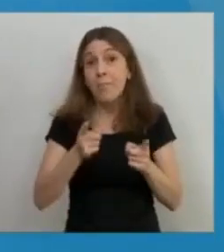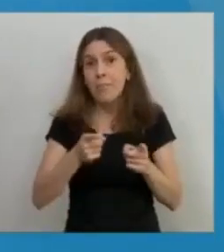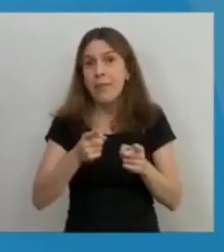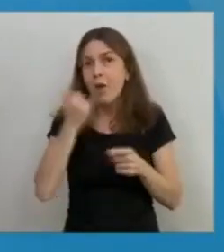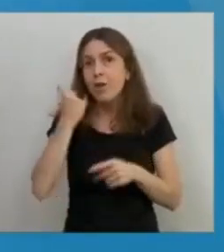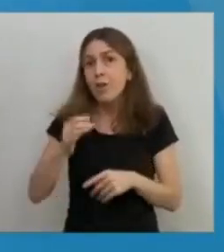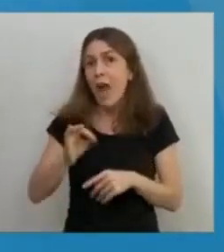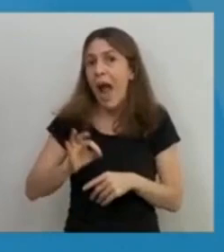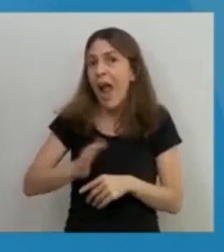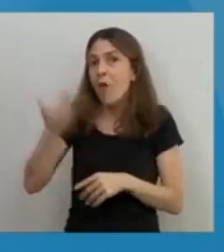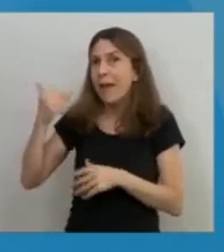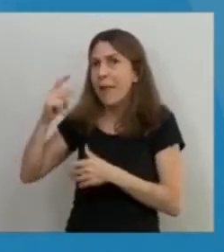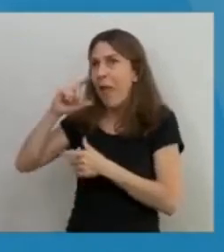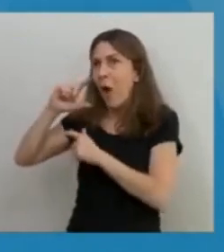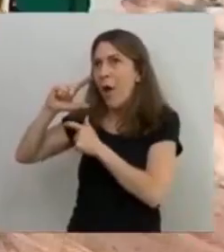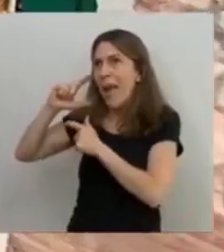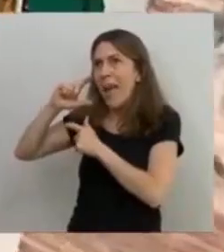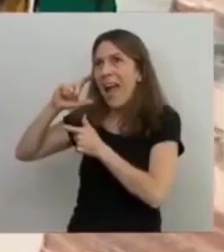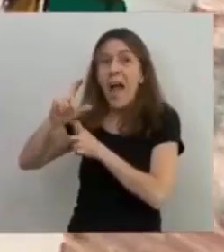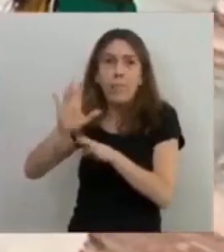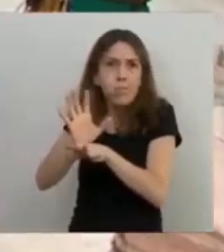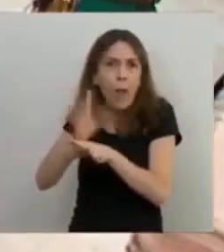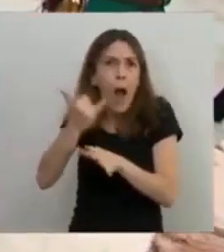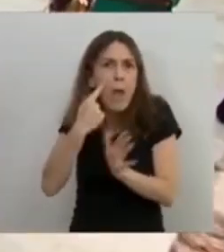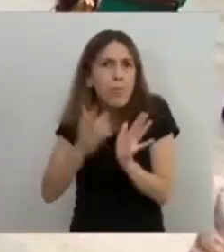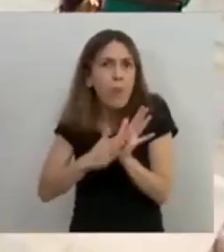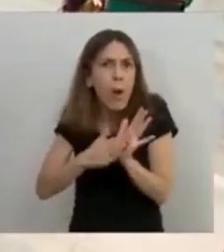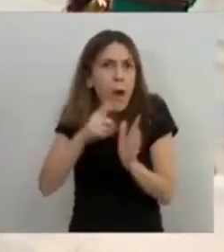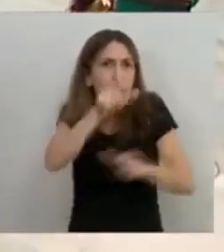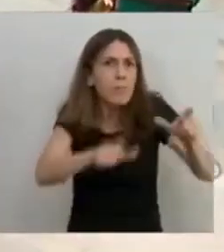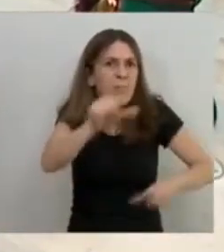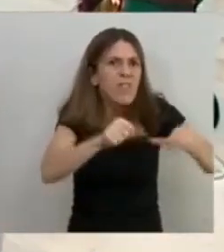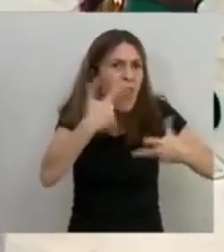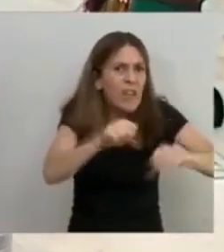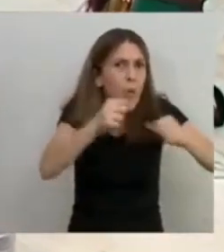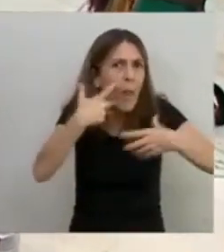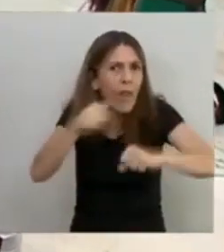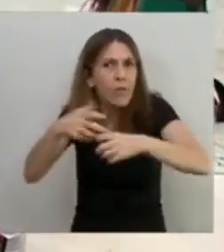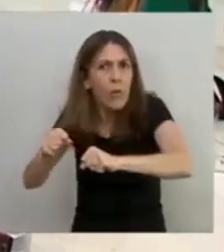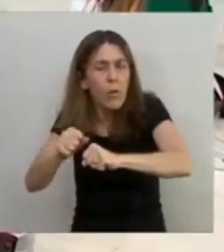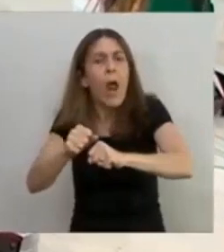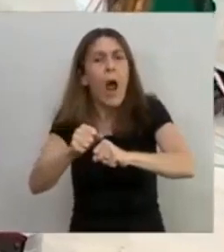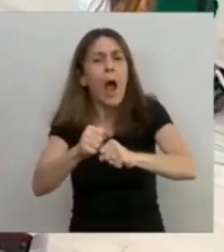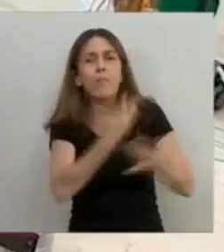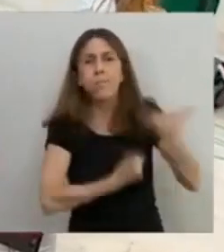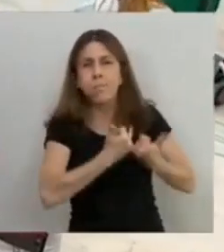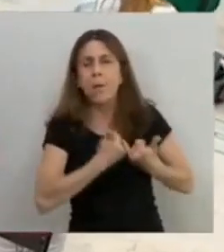experiencia, que es experiencia científica, nosotros tomamos las decisiones que tomamos.